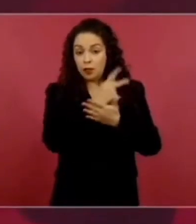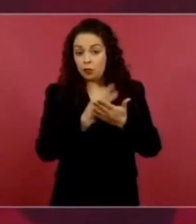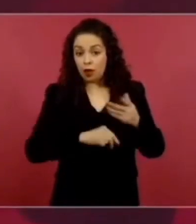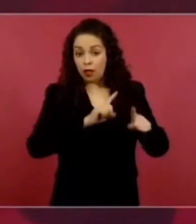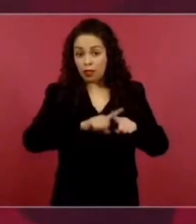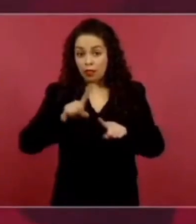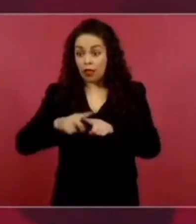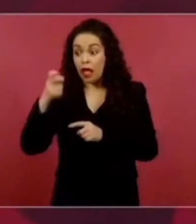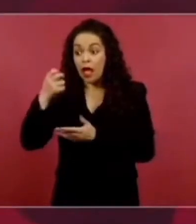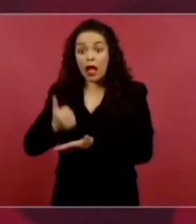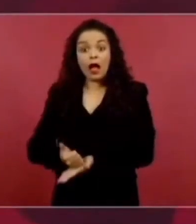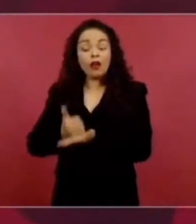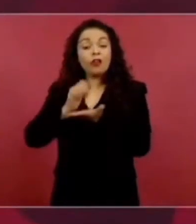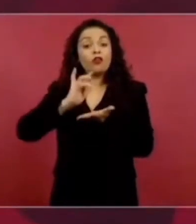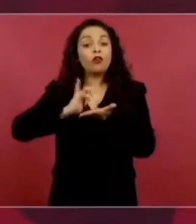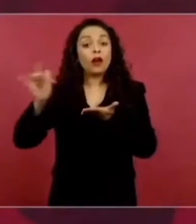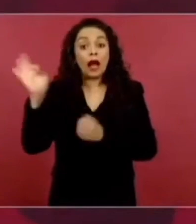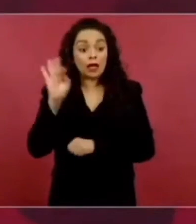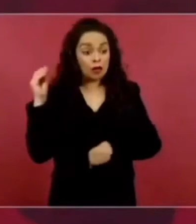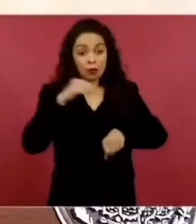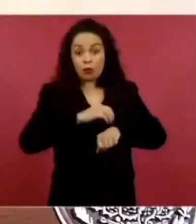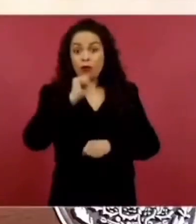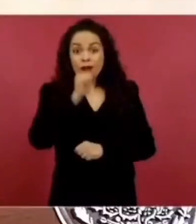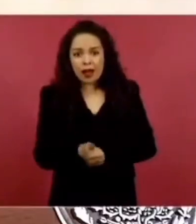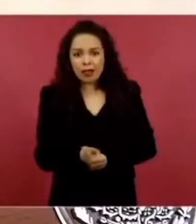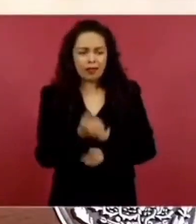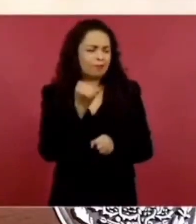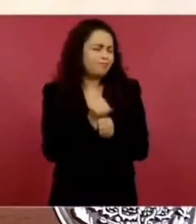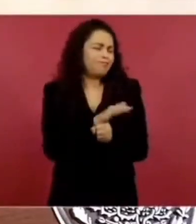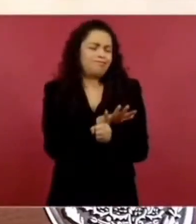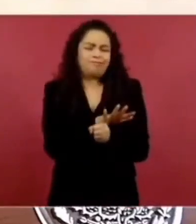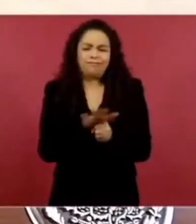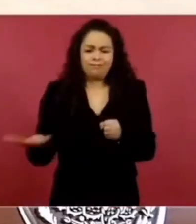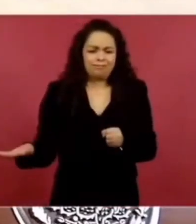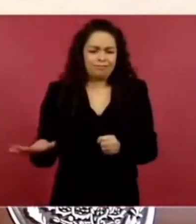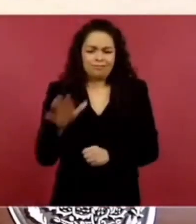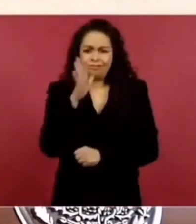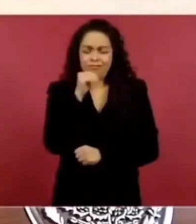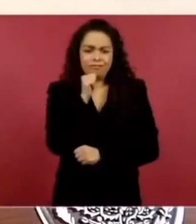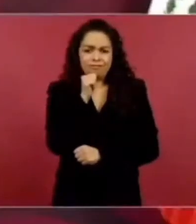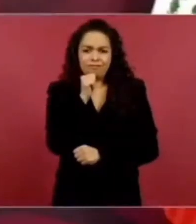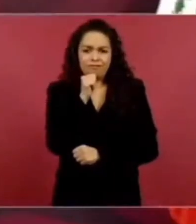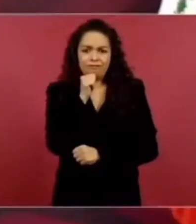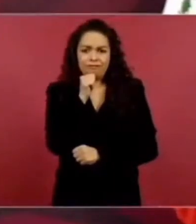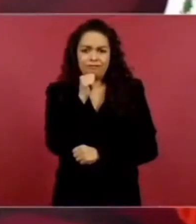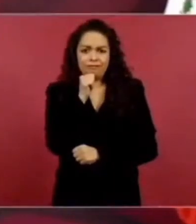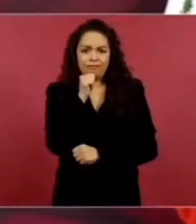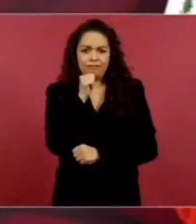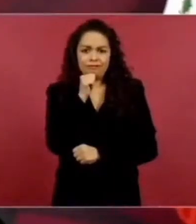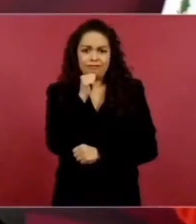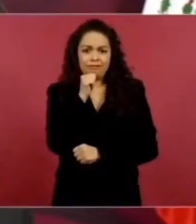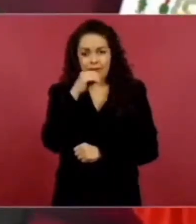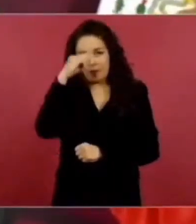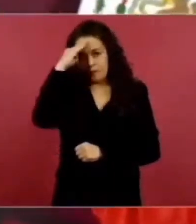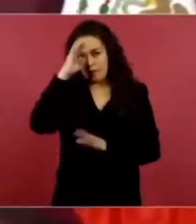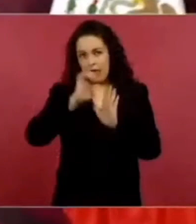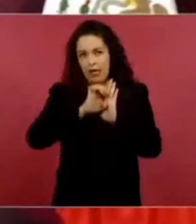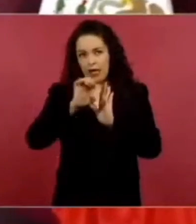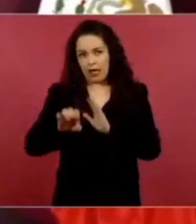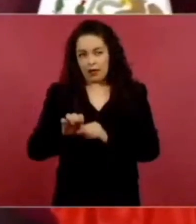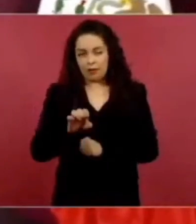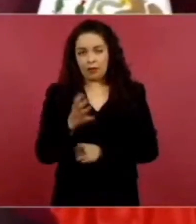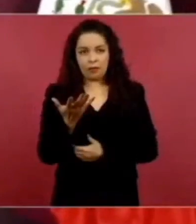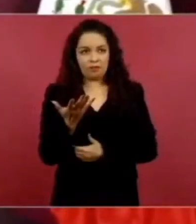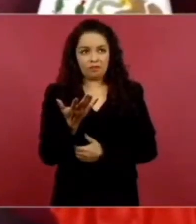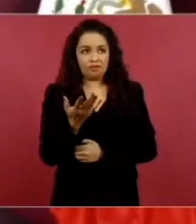No se puede, ni teniendo un policía en cada esquina o 50